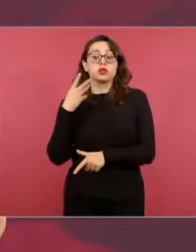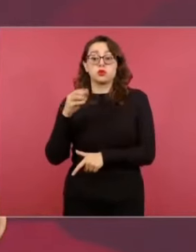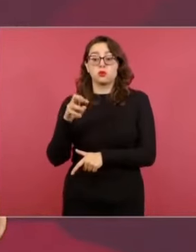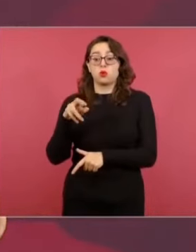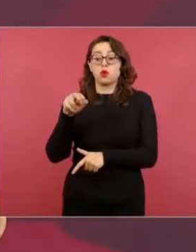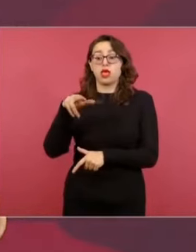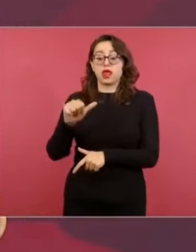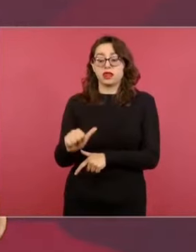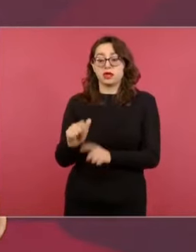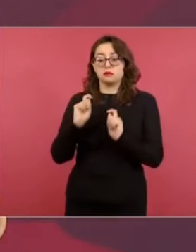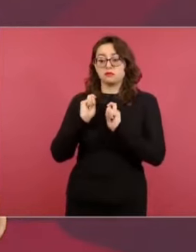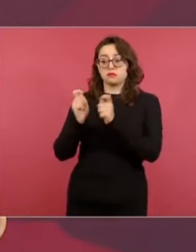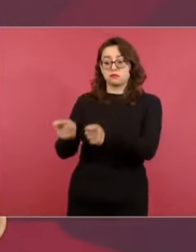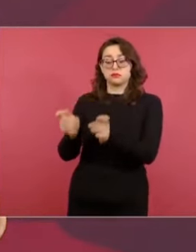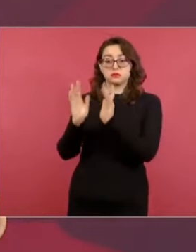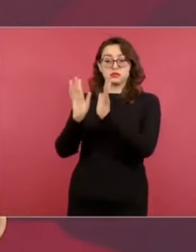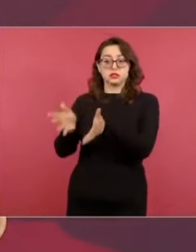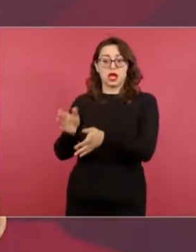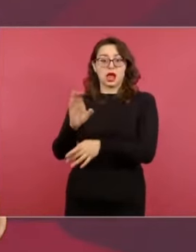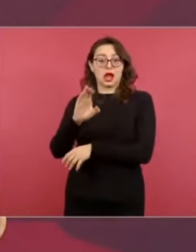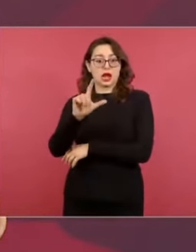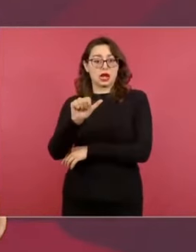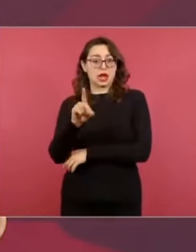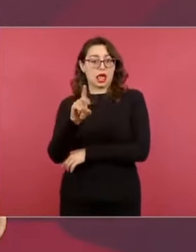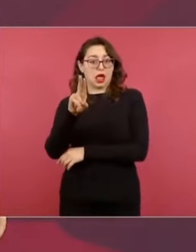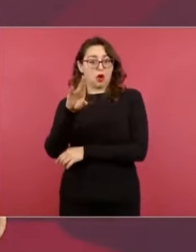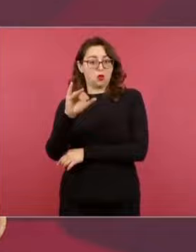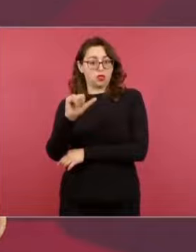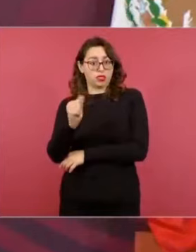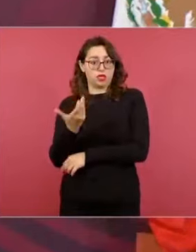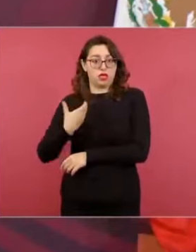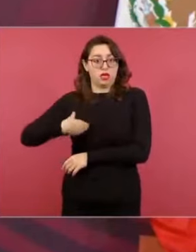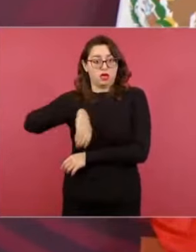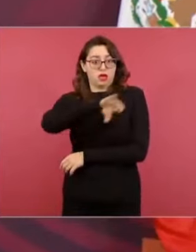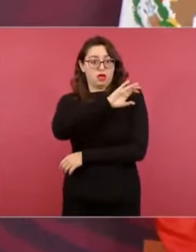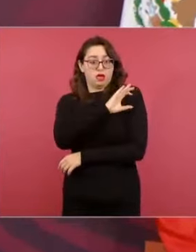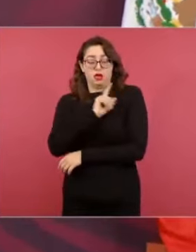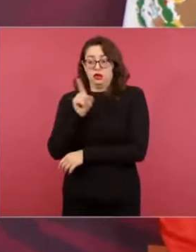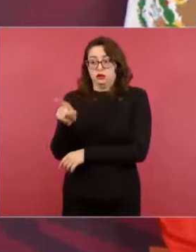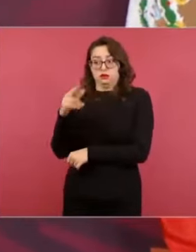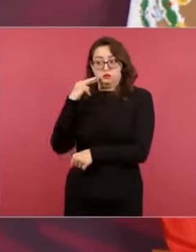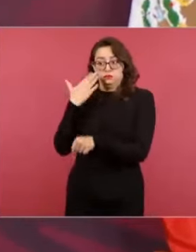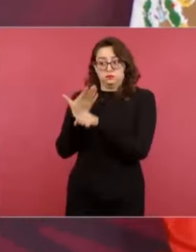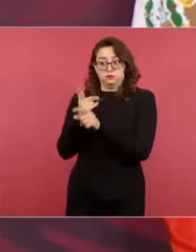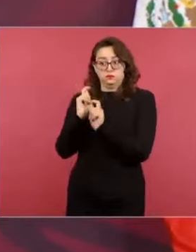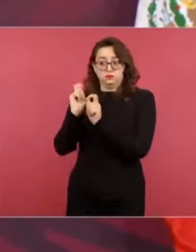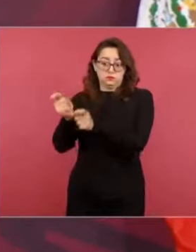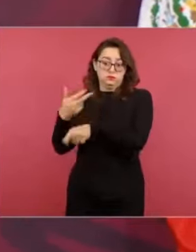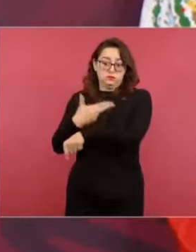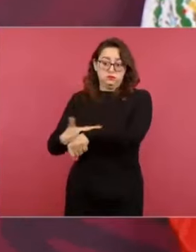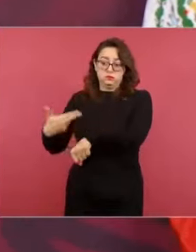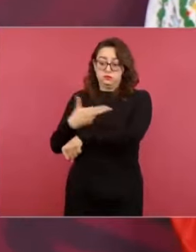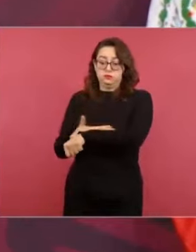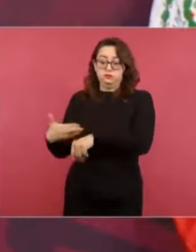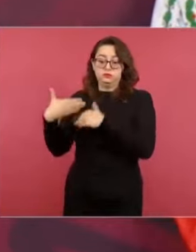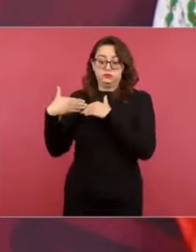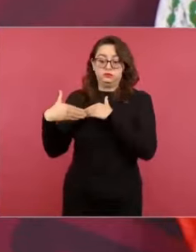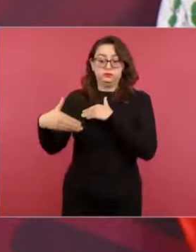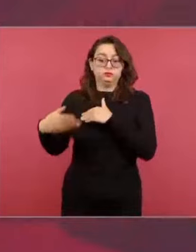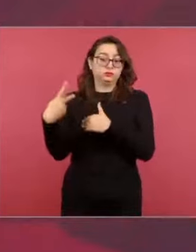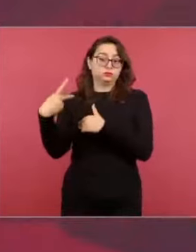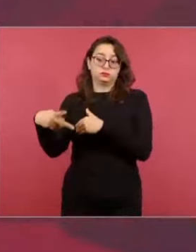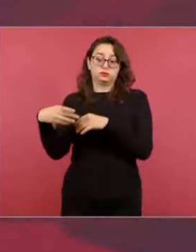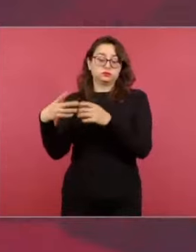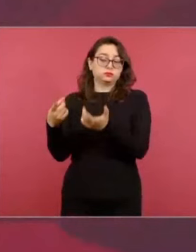tomar esas determinaciones junto con los otros miembros del partido del comité ejecutivo. ¿Es una decisión